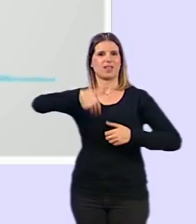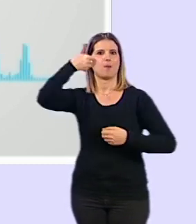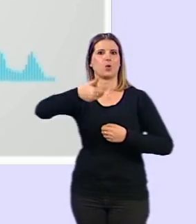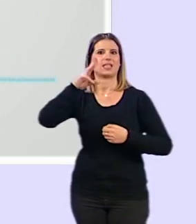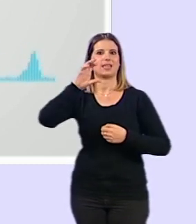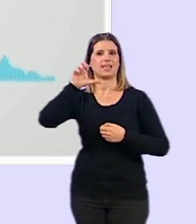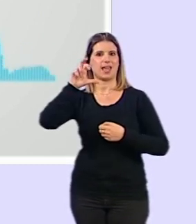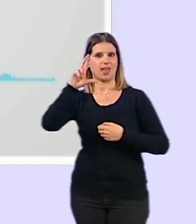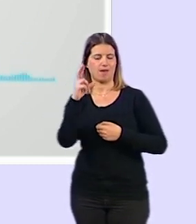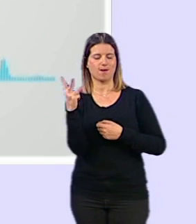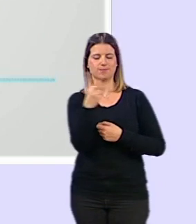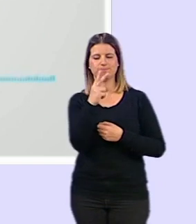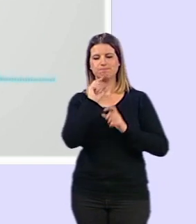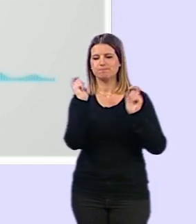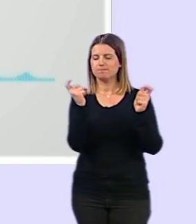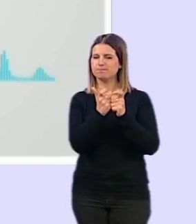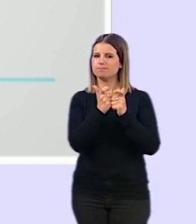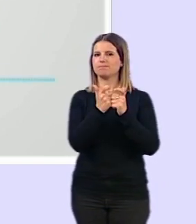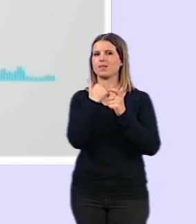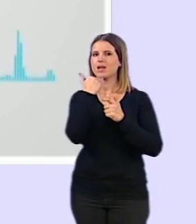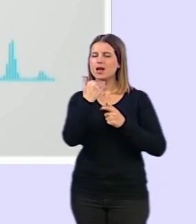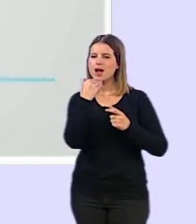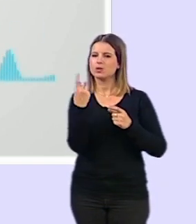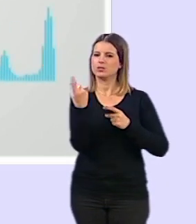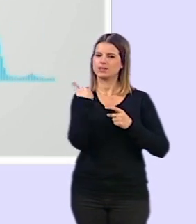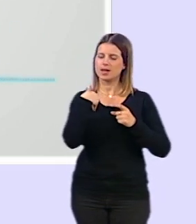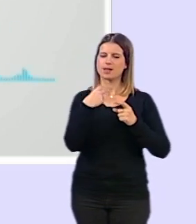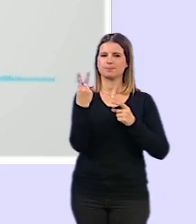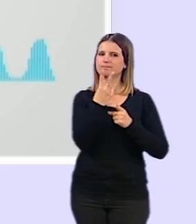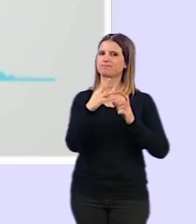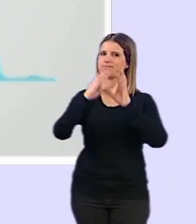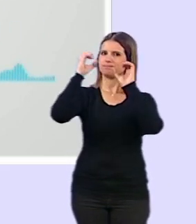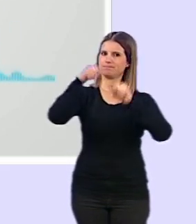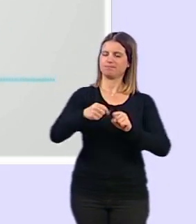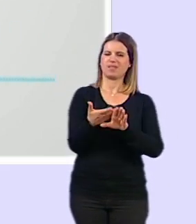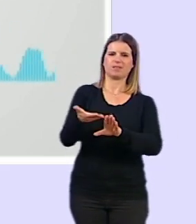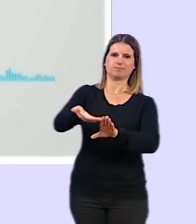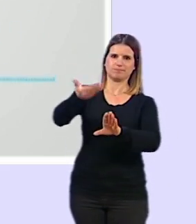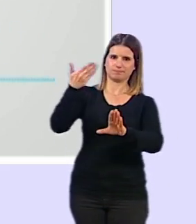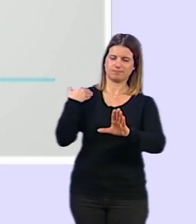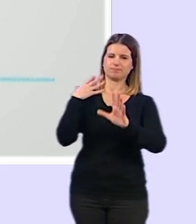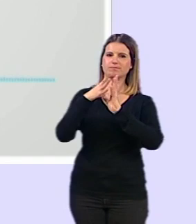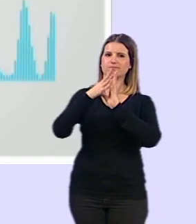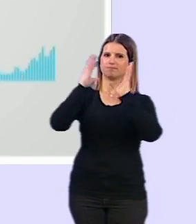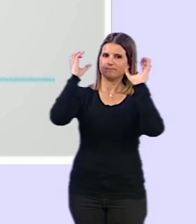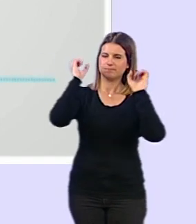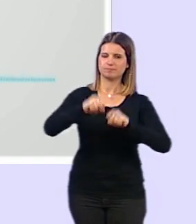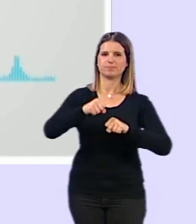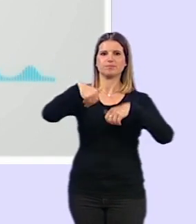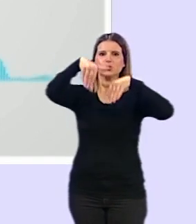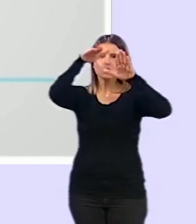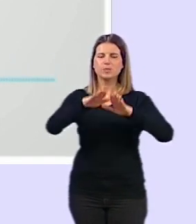hemos dado oficialmente forma a algo que ya por las dos partes teníamos totalmente acordado y consensuado desde hace tiempo, y es la suspensión,